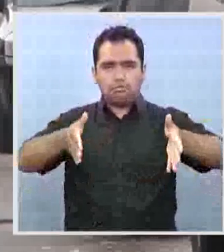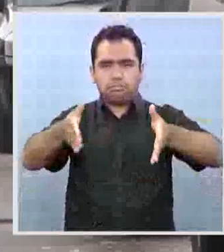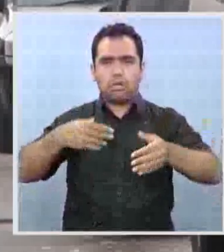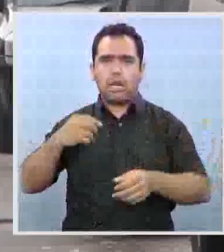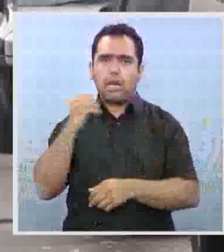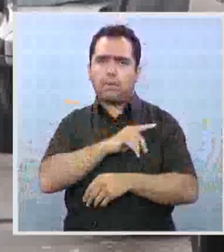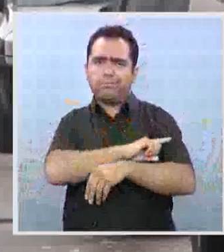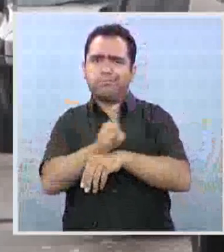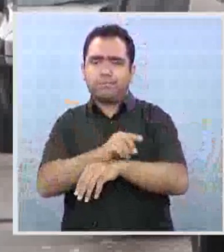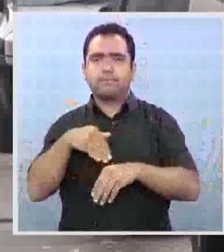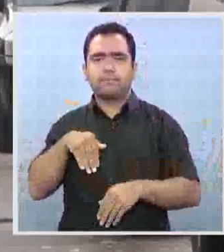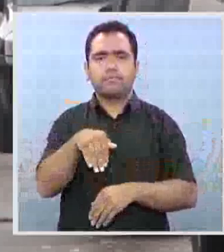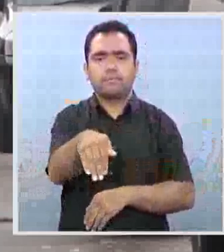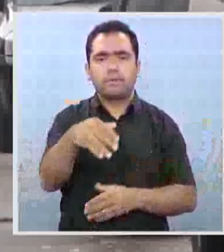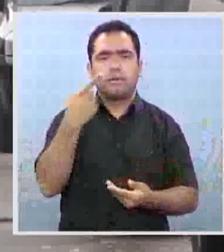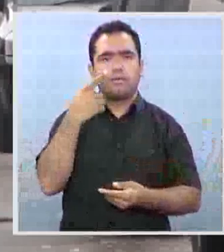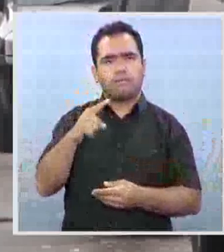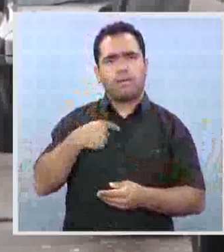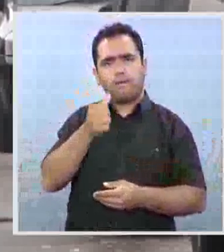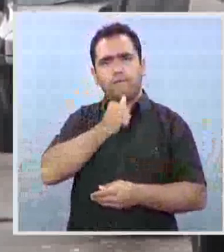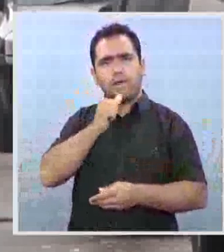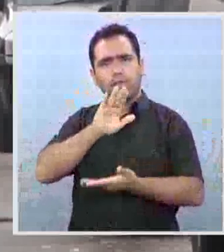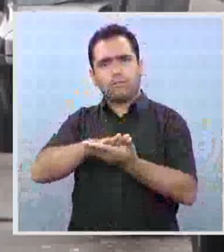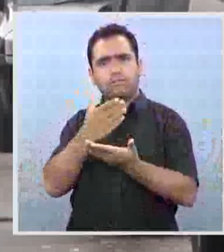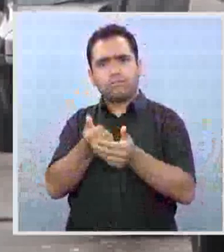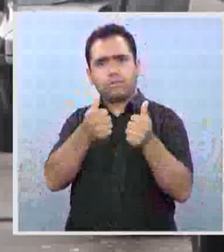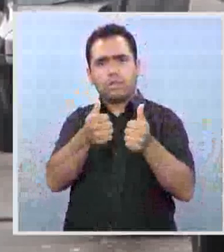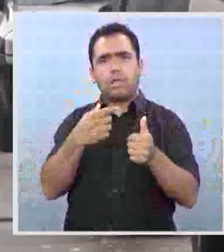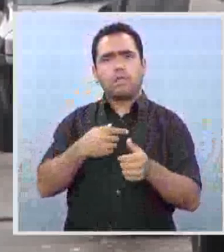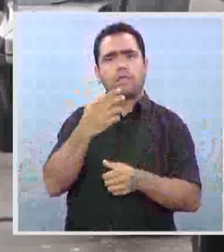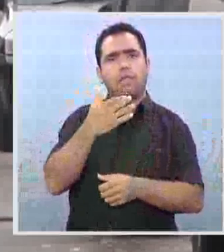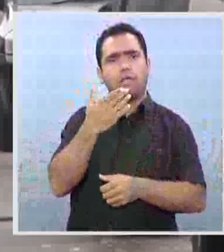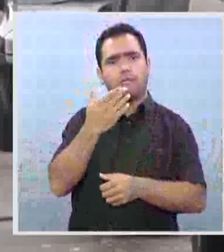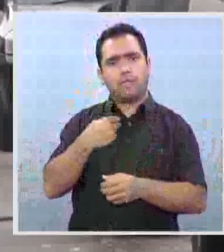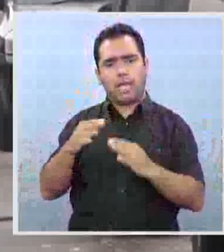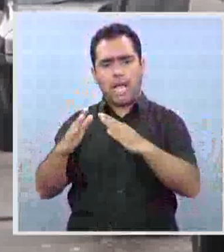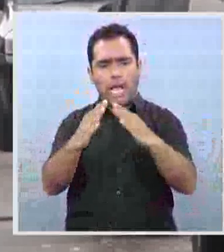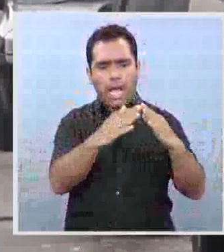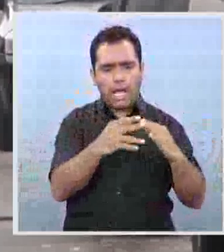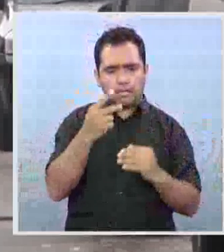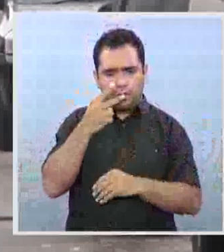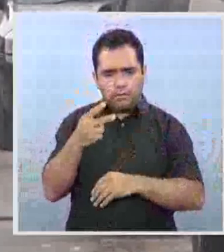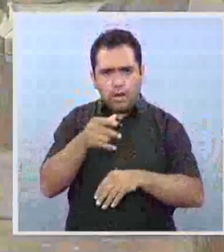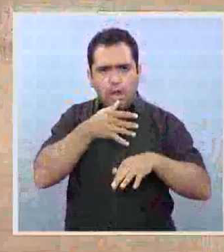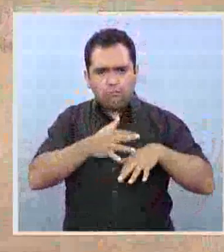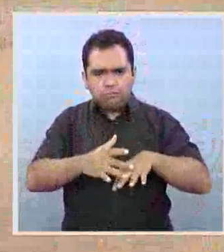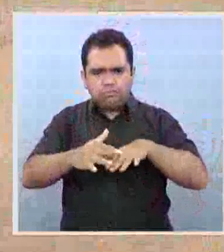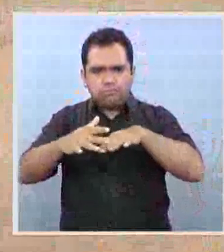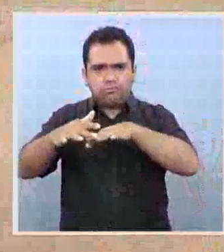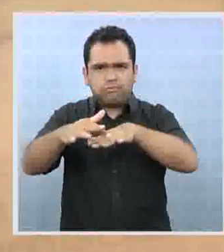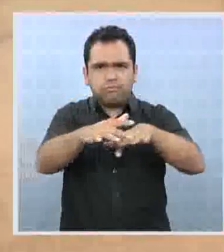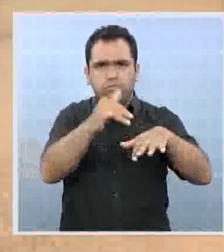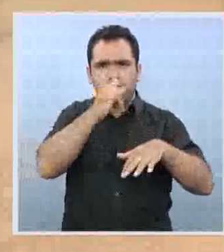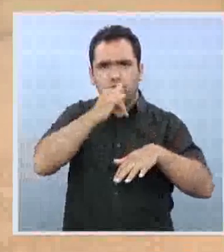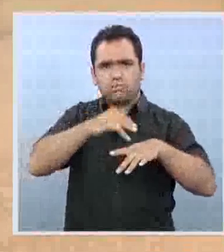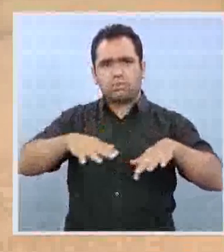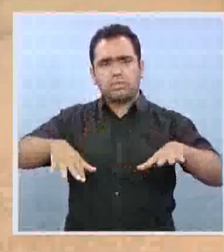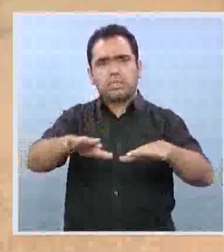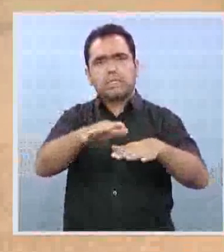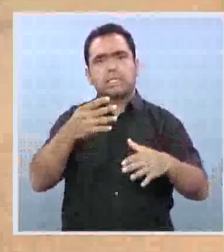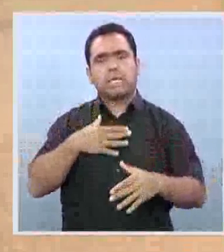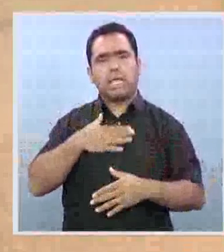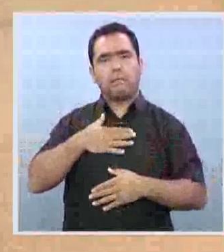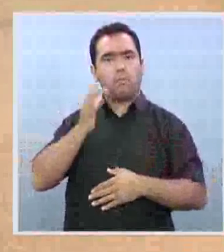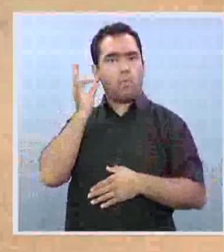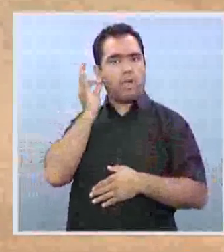embargo, no sucedía lo mismo con los equipos de sanitización y las casas mostraban los efectos de la inundación, superando los esfuerzos de